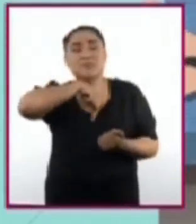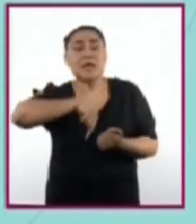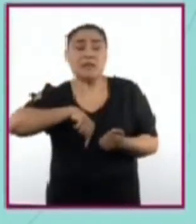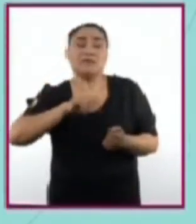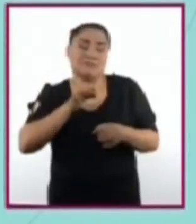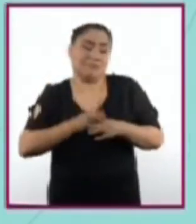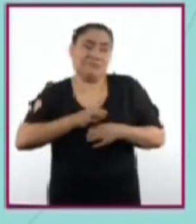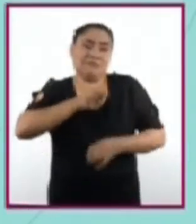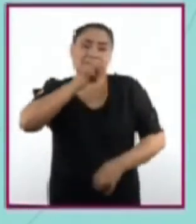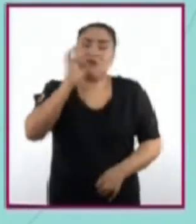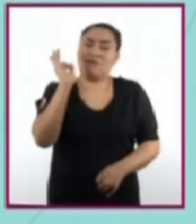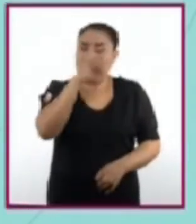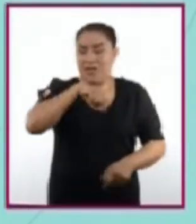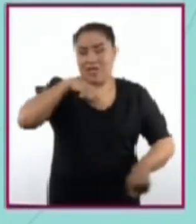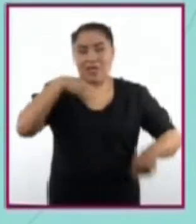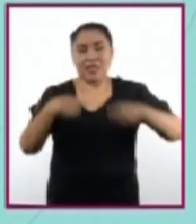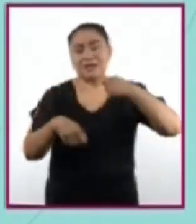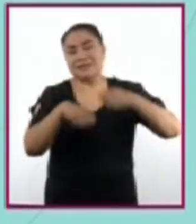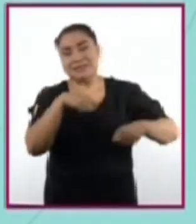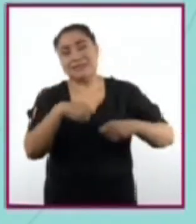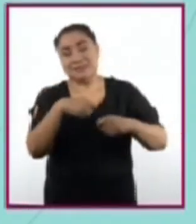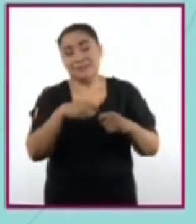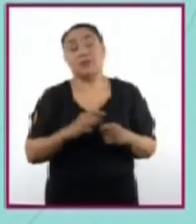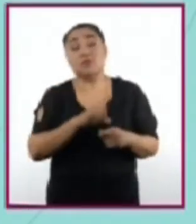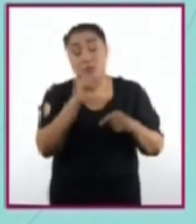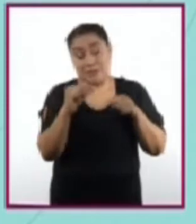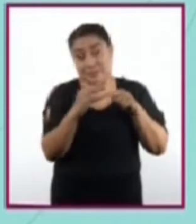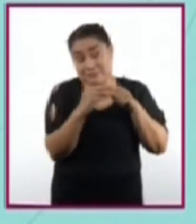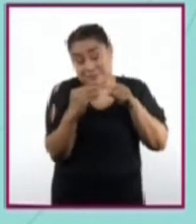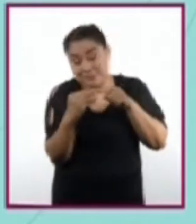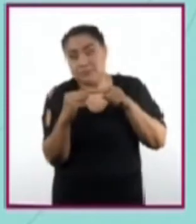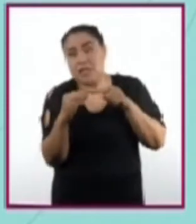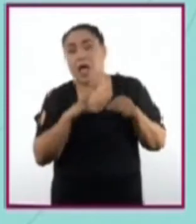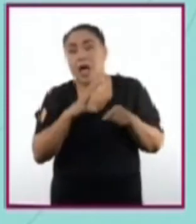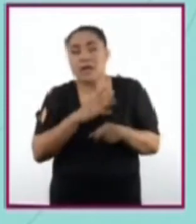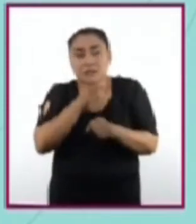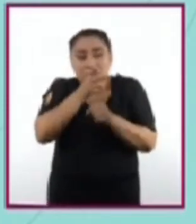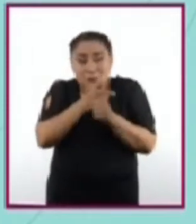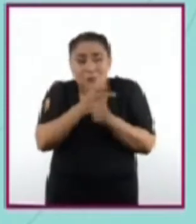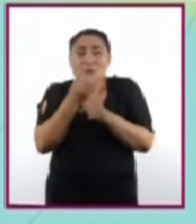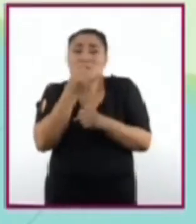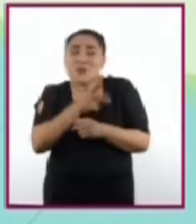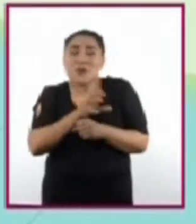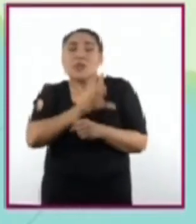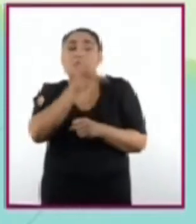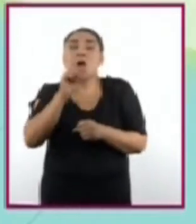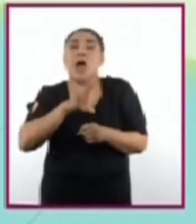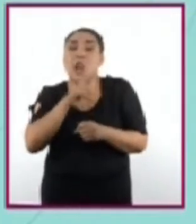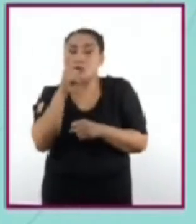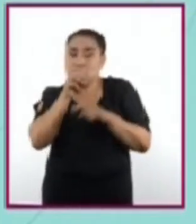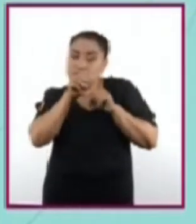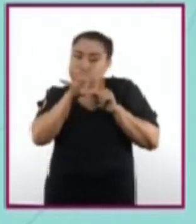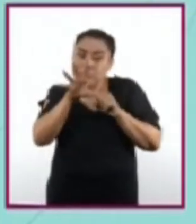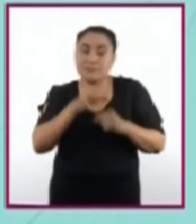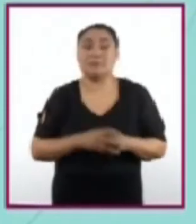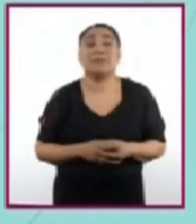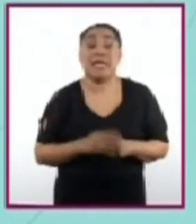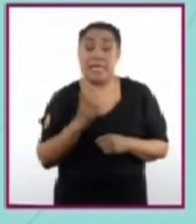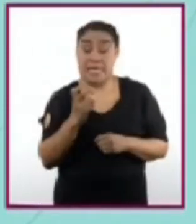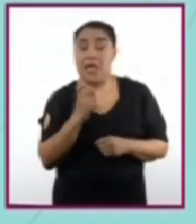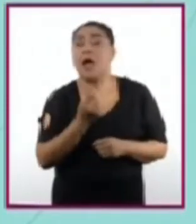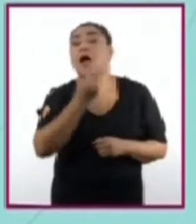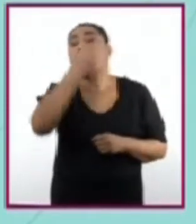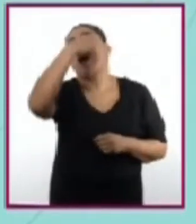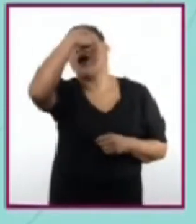sonda flexible que tiene, en uno de sus extremos, una pequeña cámara y una fuente de luz. El endoscopio puede